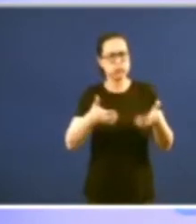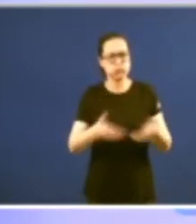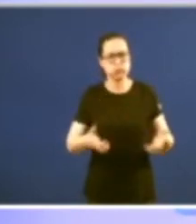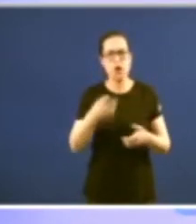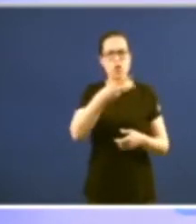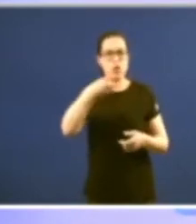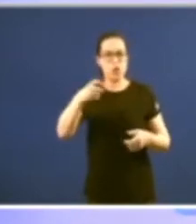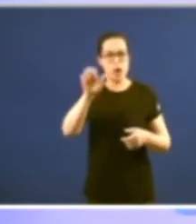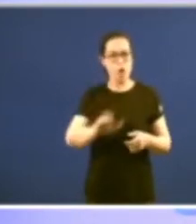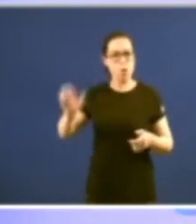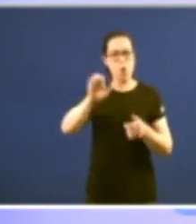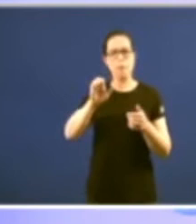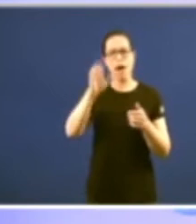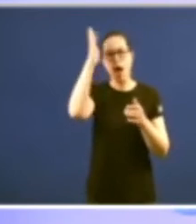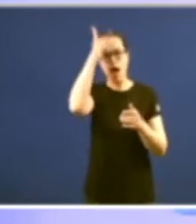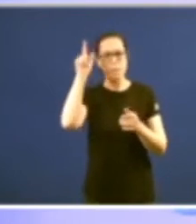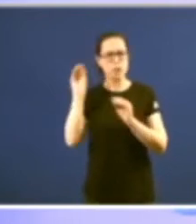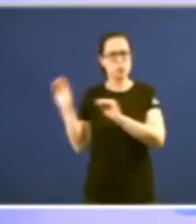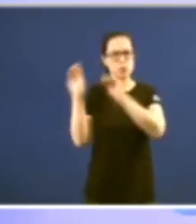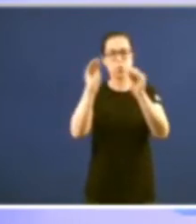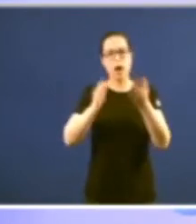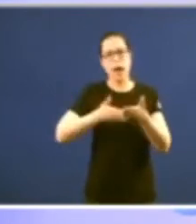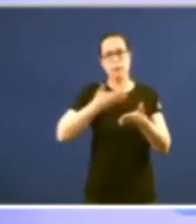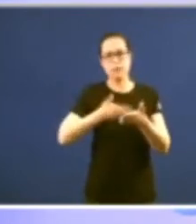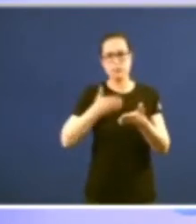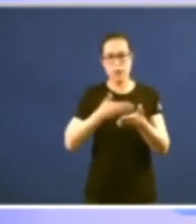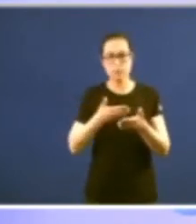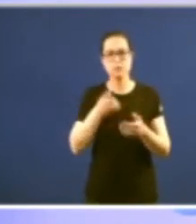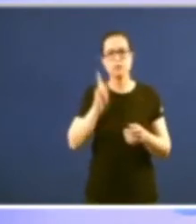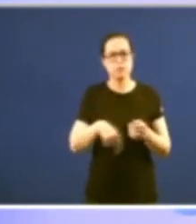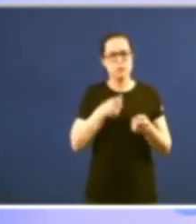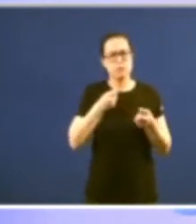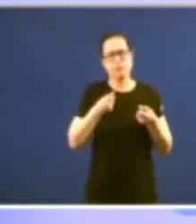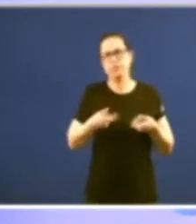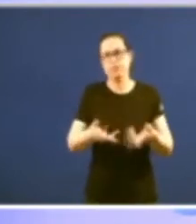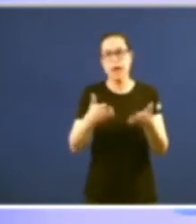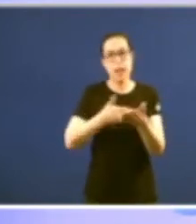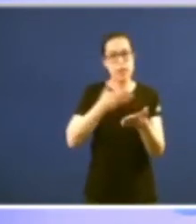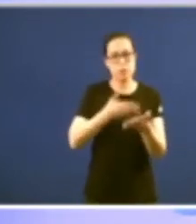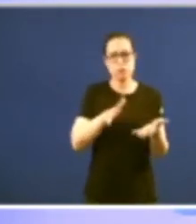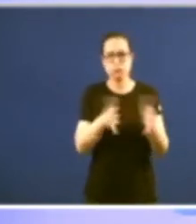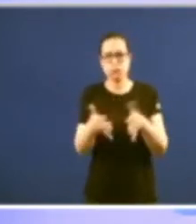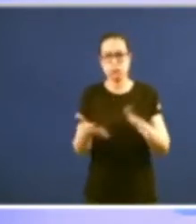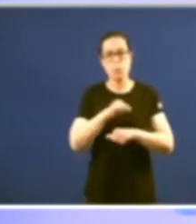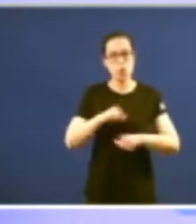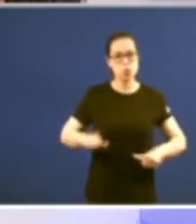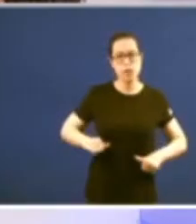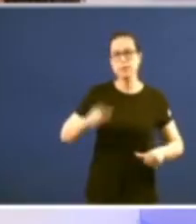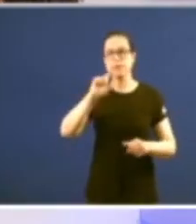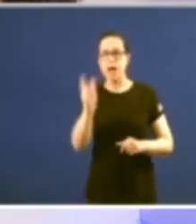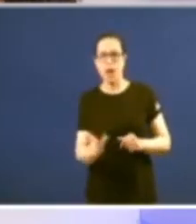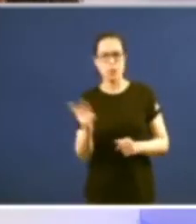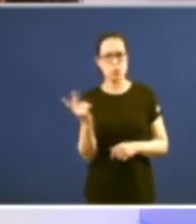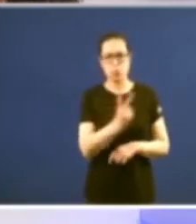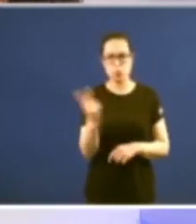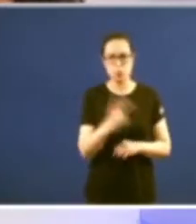europeas e americanas e ten publicado máis dunha decena de libros traducidos o italiano e o portugués ademais da súa